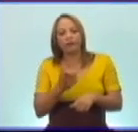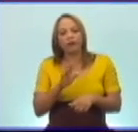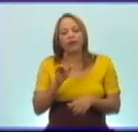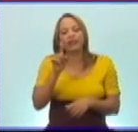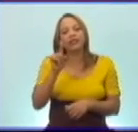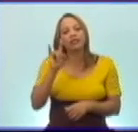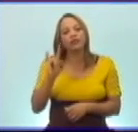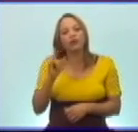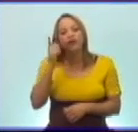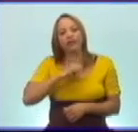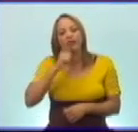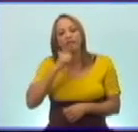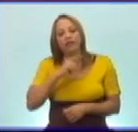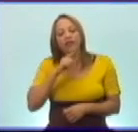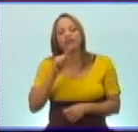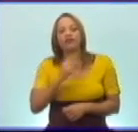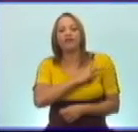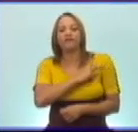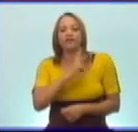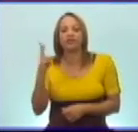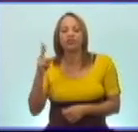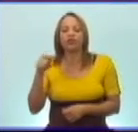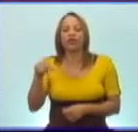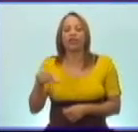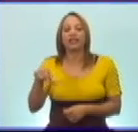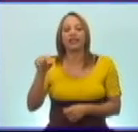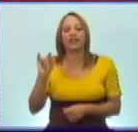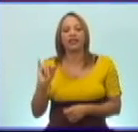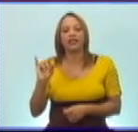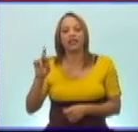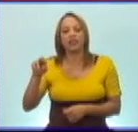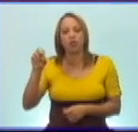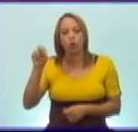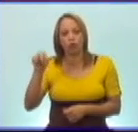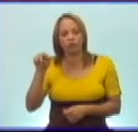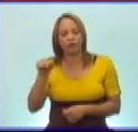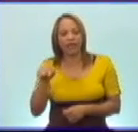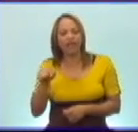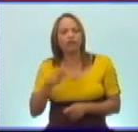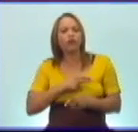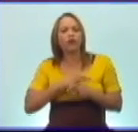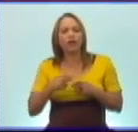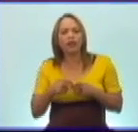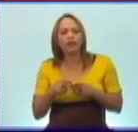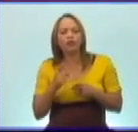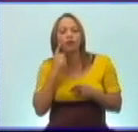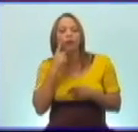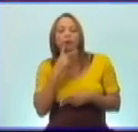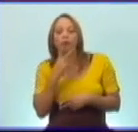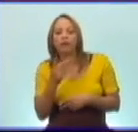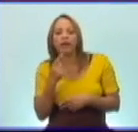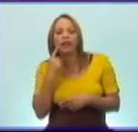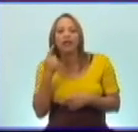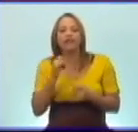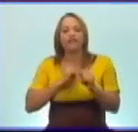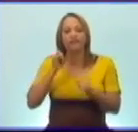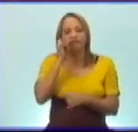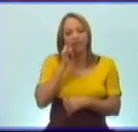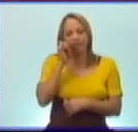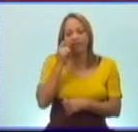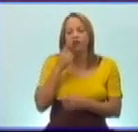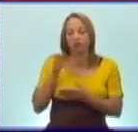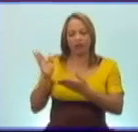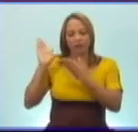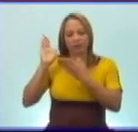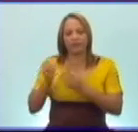se producía la victoria de Girón. Y esos hechos los vamos a ver en el video que viene a